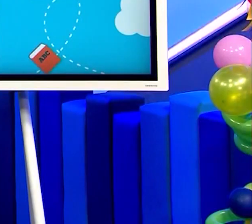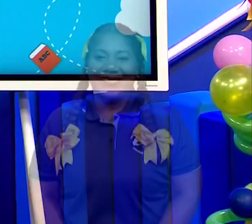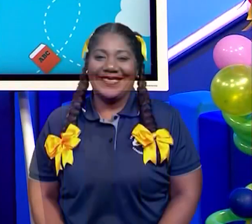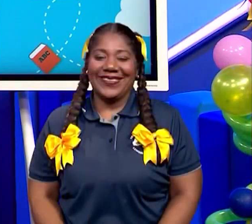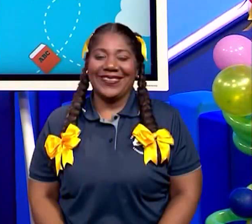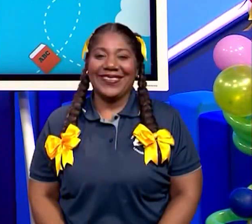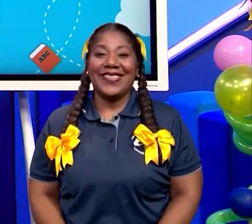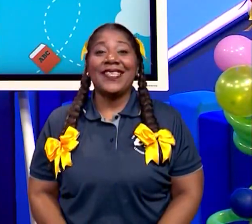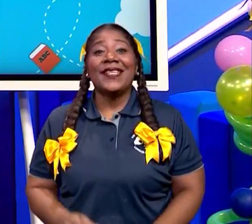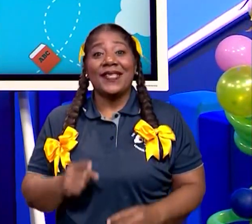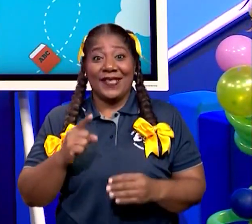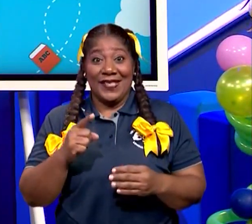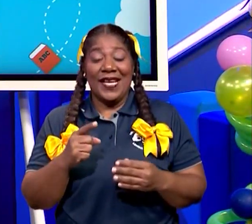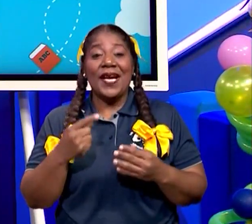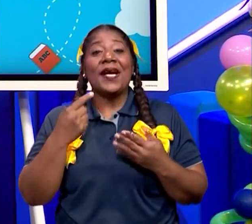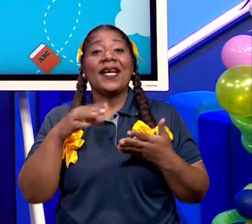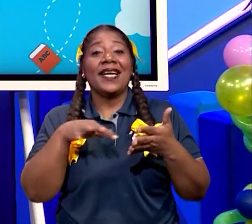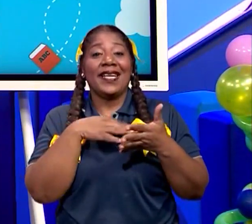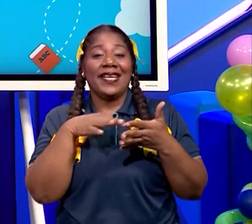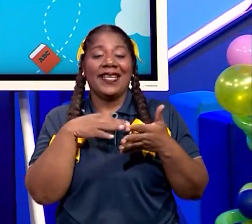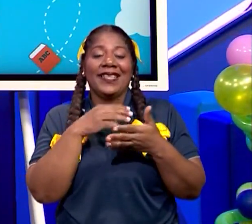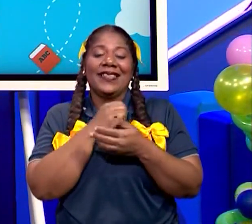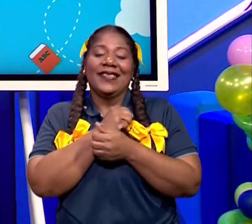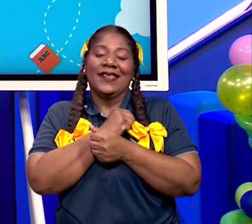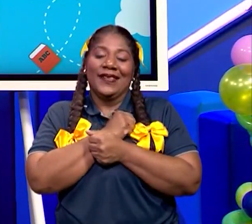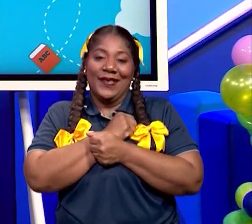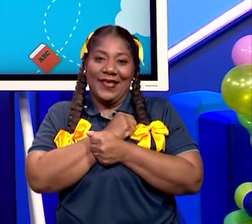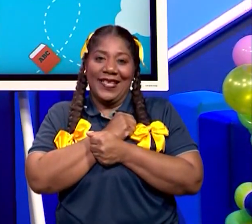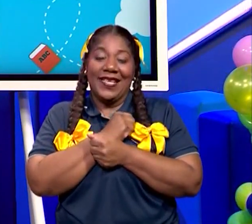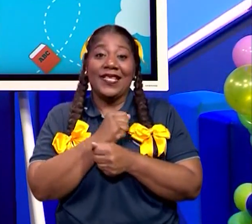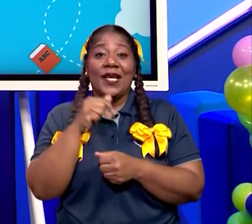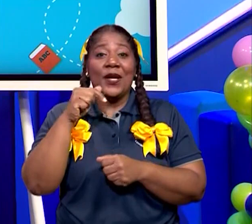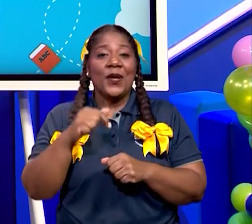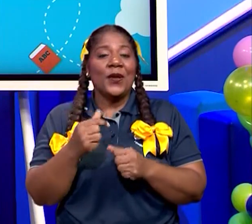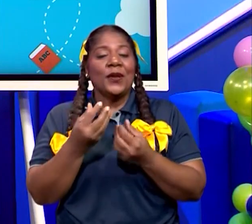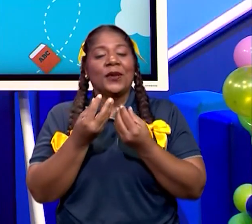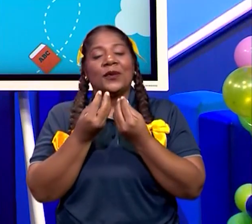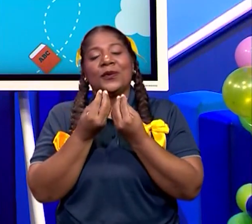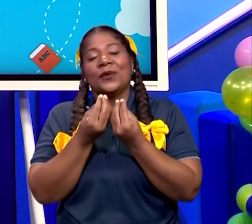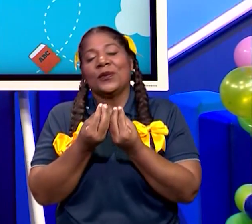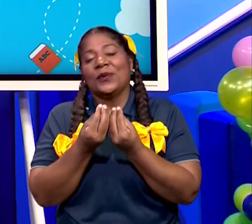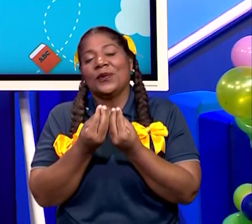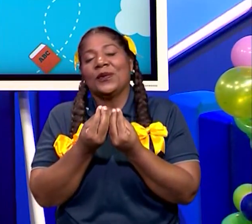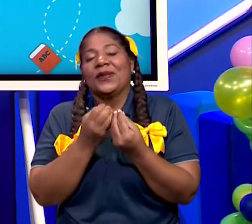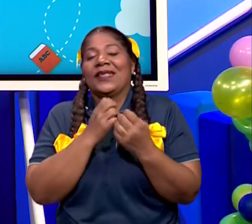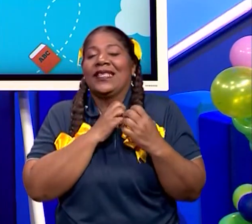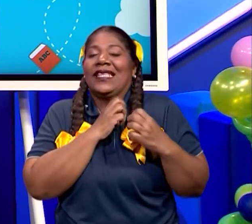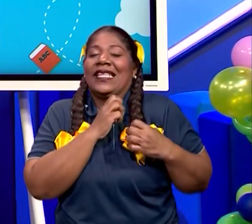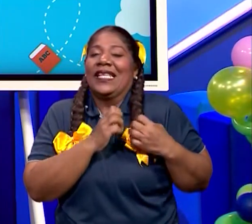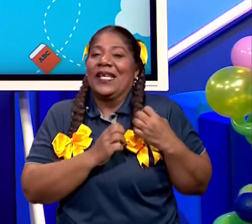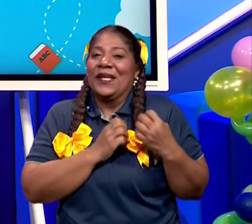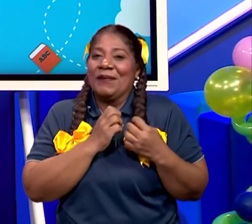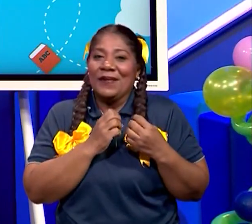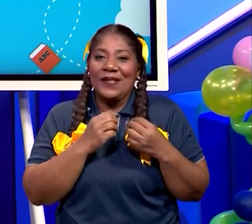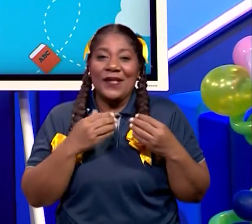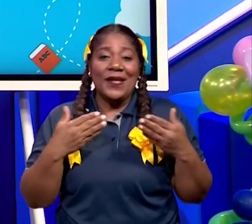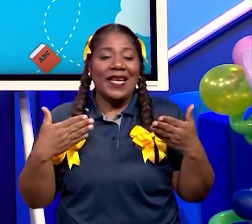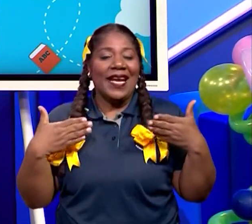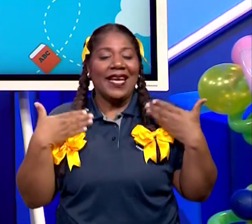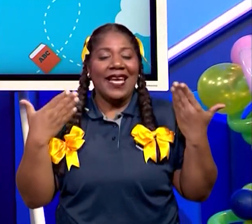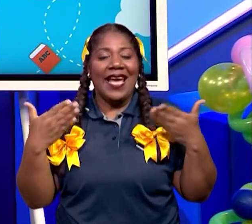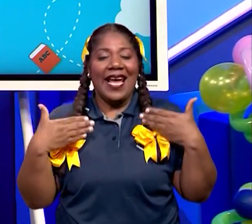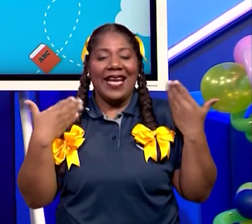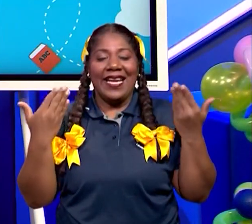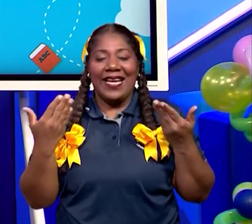Bueno, mis queridos estudiantes, hoy ha sido un día lleno de emociones, lleno de mucha alegría porque